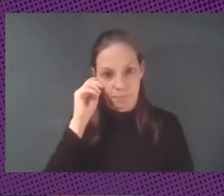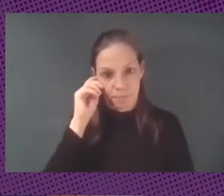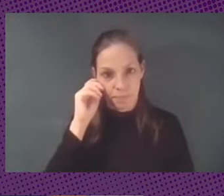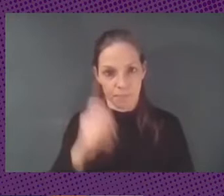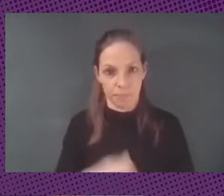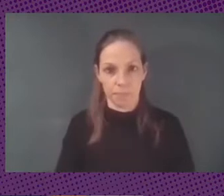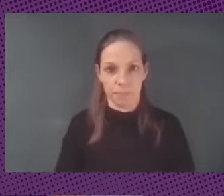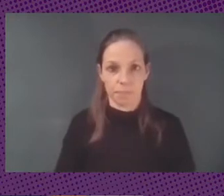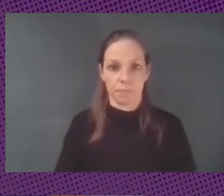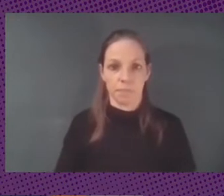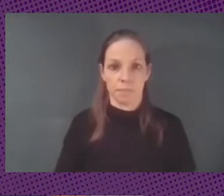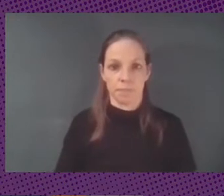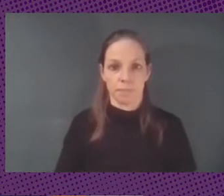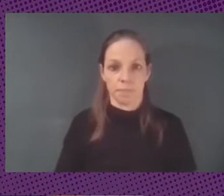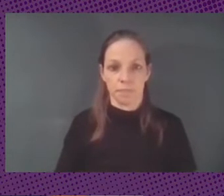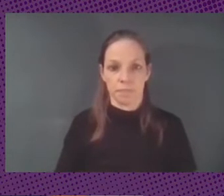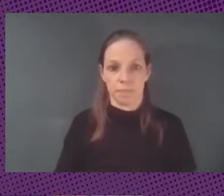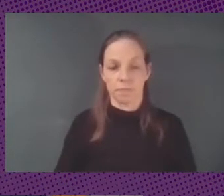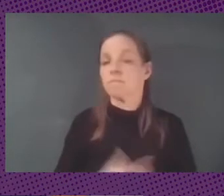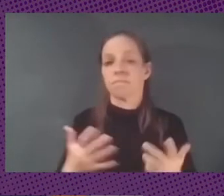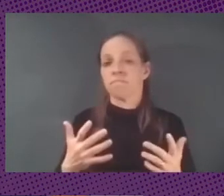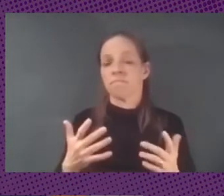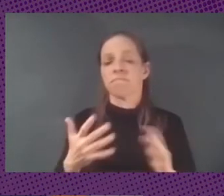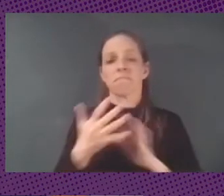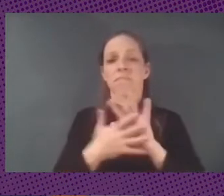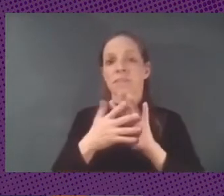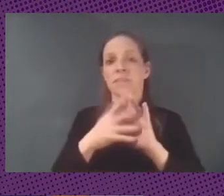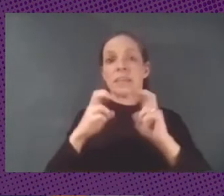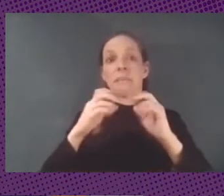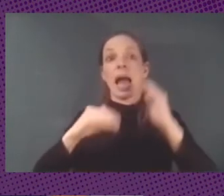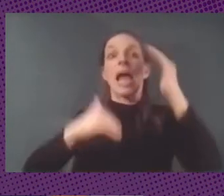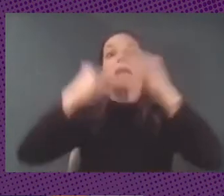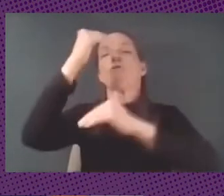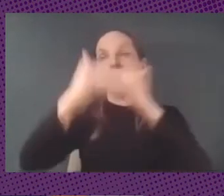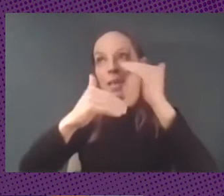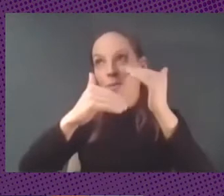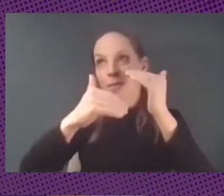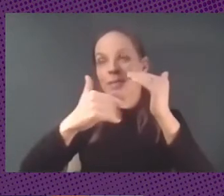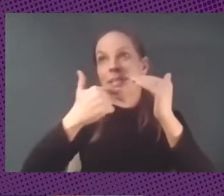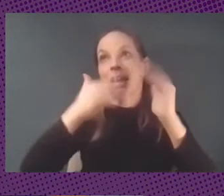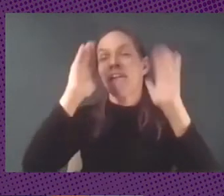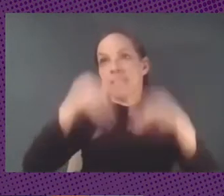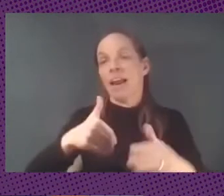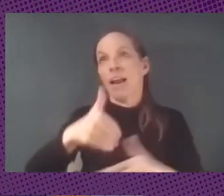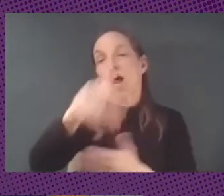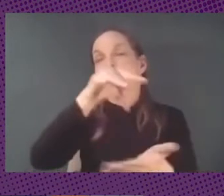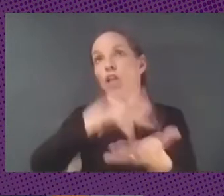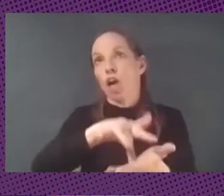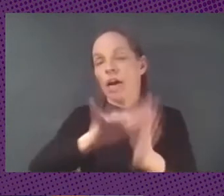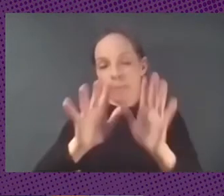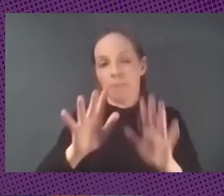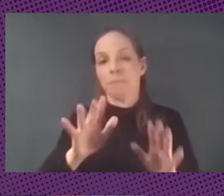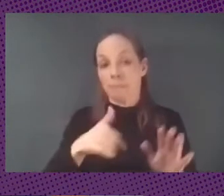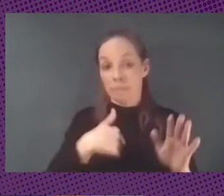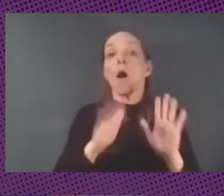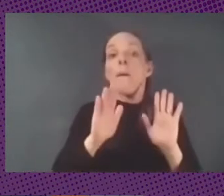términos evolutivos o desarrollistas de que inevitablemente pero están más encauzadas